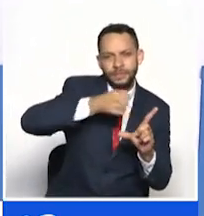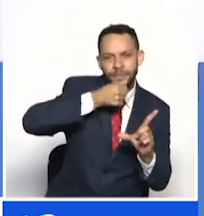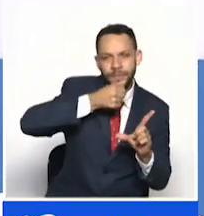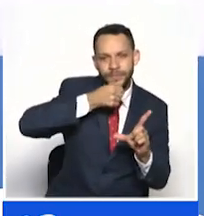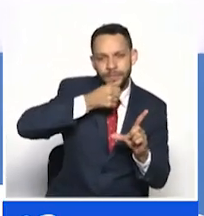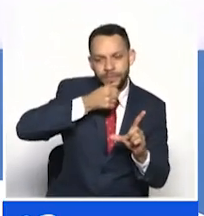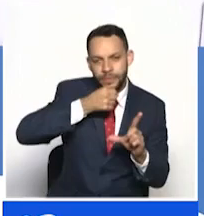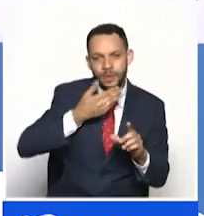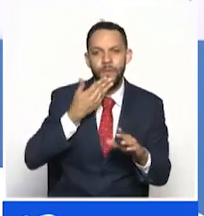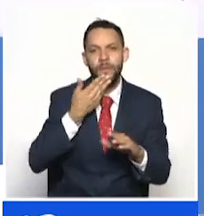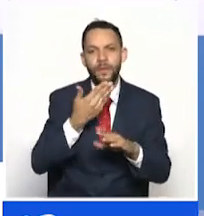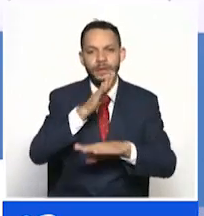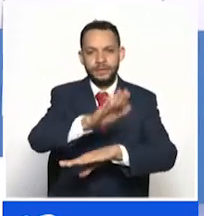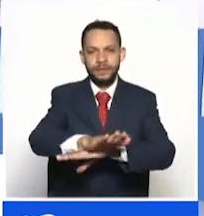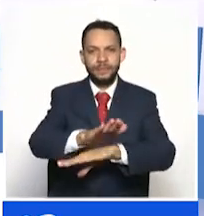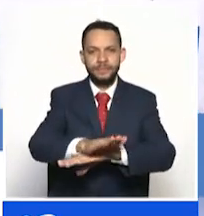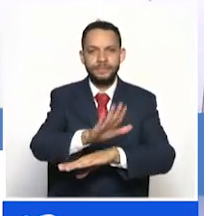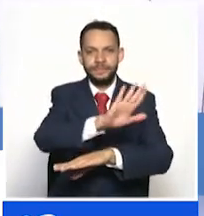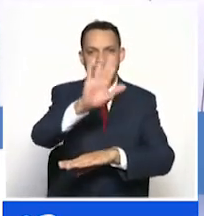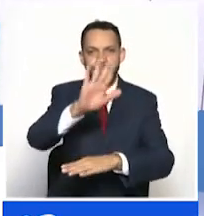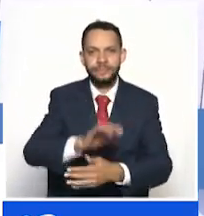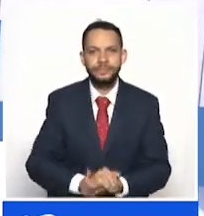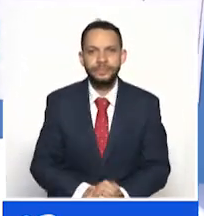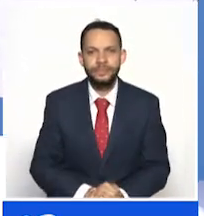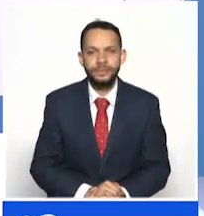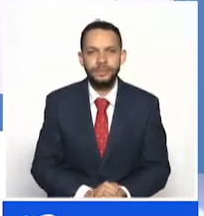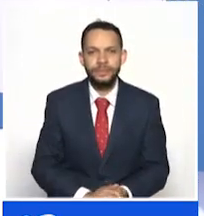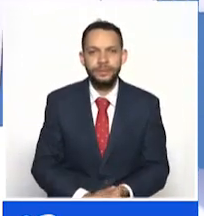Telecafé Noticias del fin de semana una feliz tarde para todos